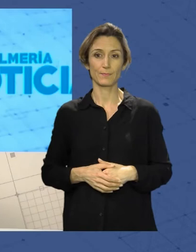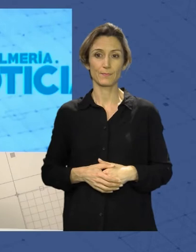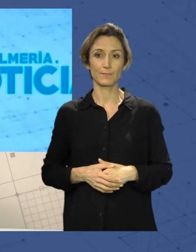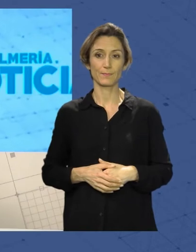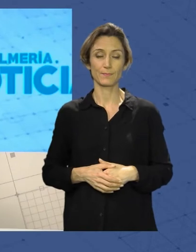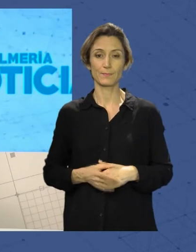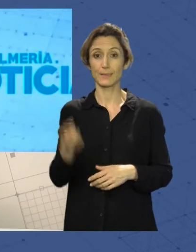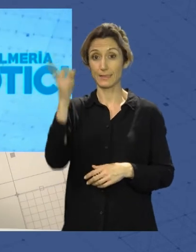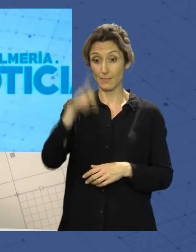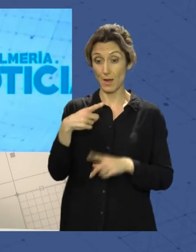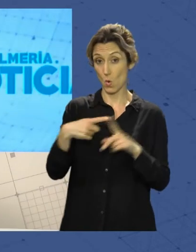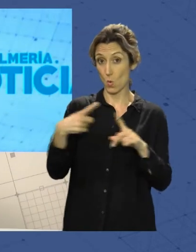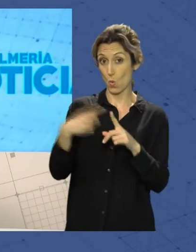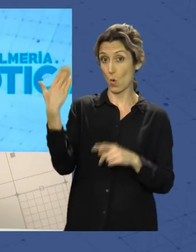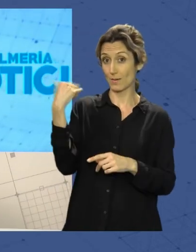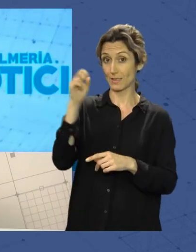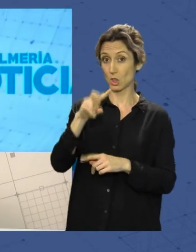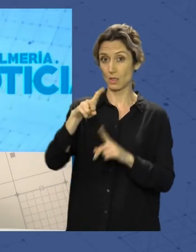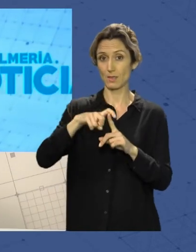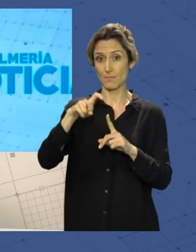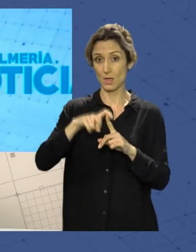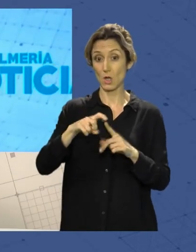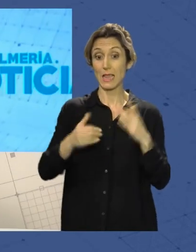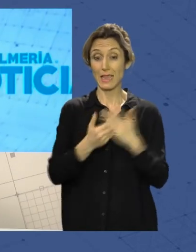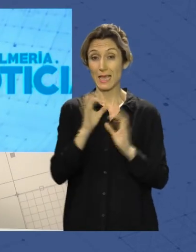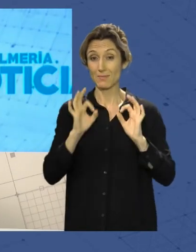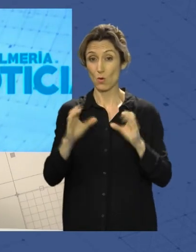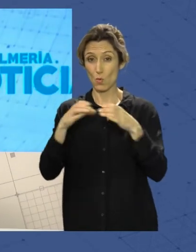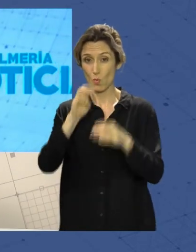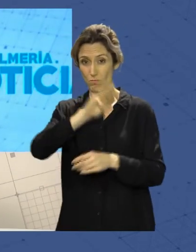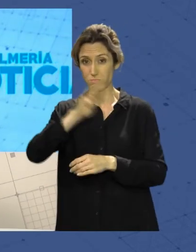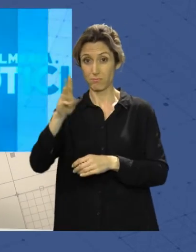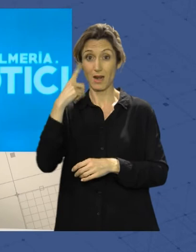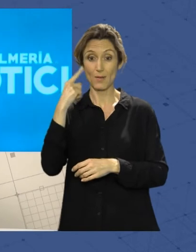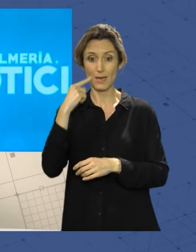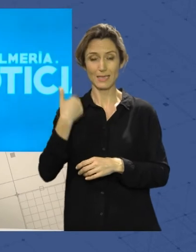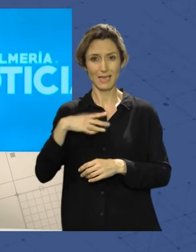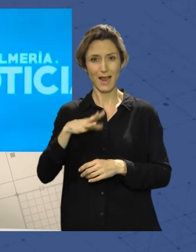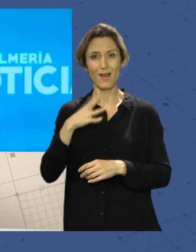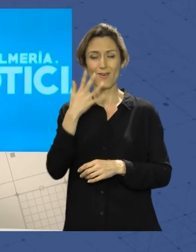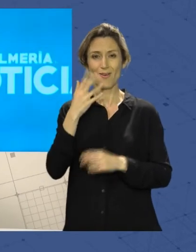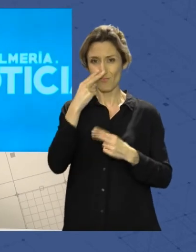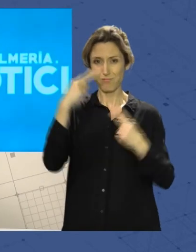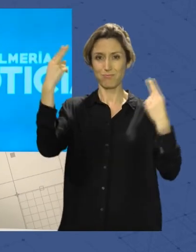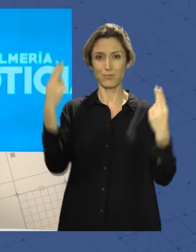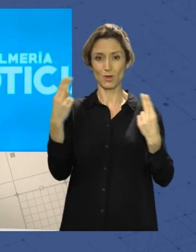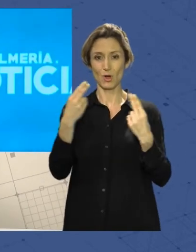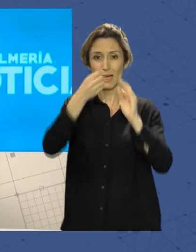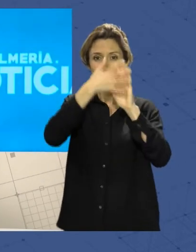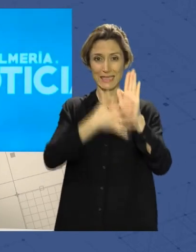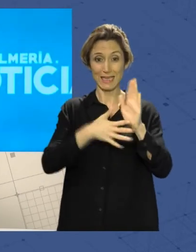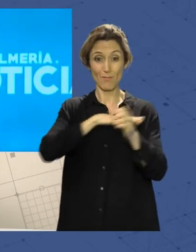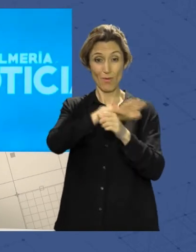Y también el jueves 12 de mayo, día en el que el Partido Popular de Almería daba a conocer en forma oficial la lista provincial